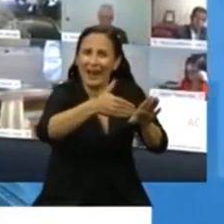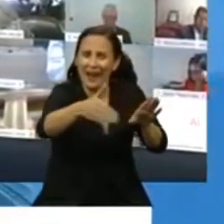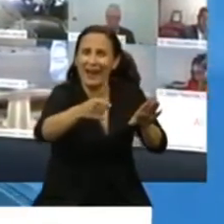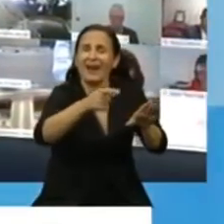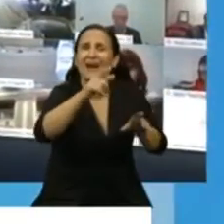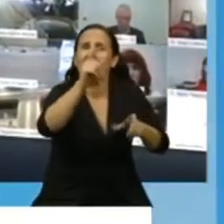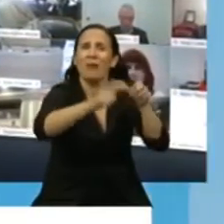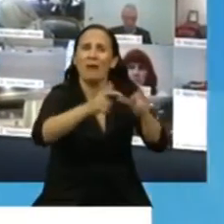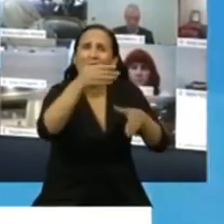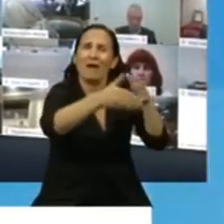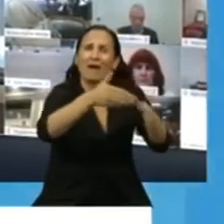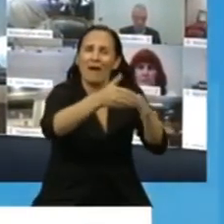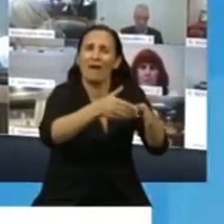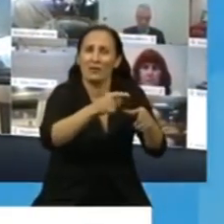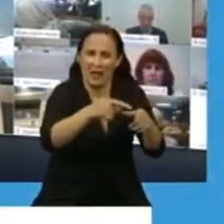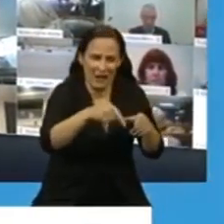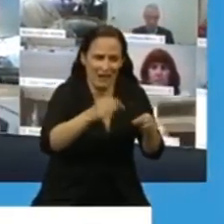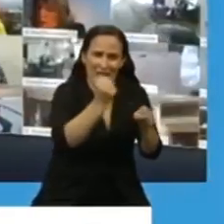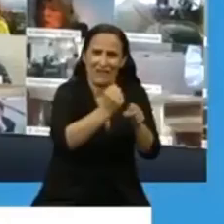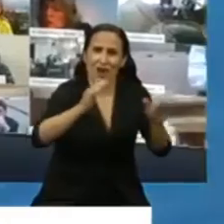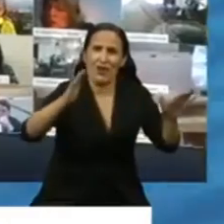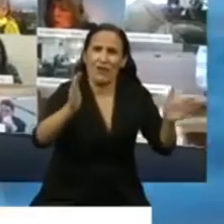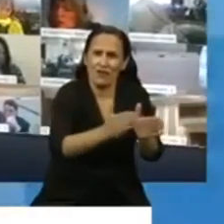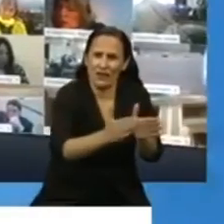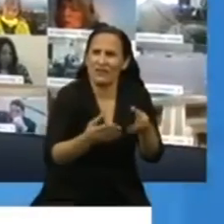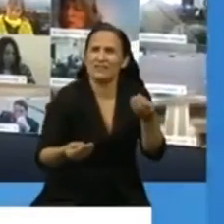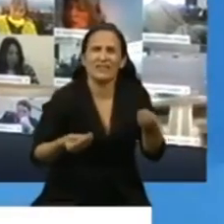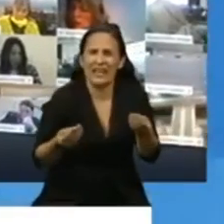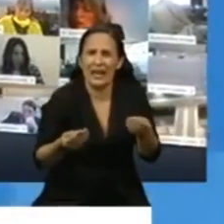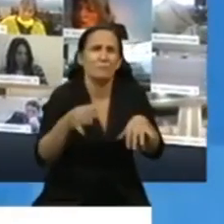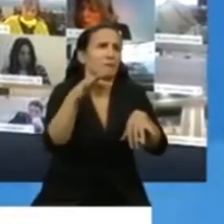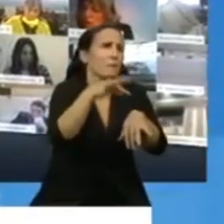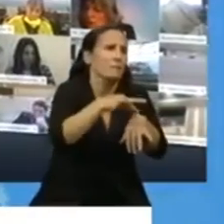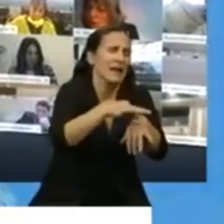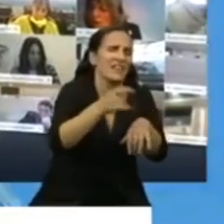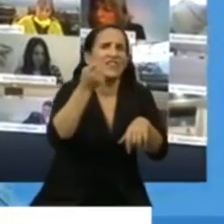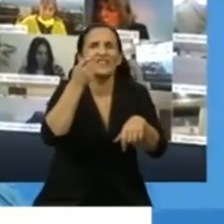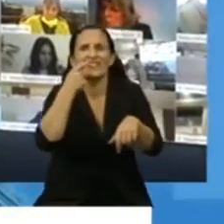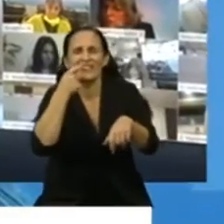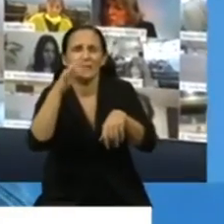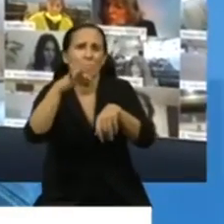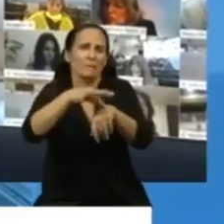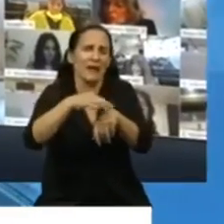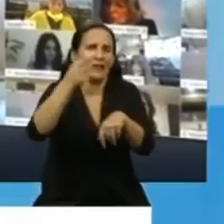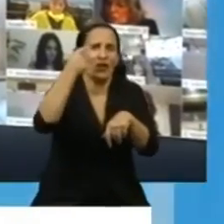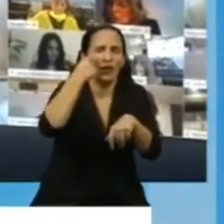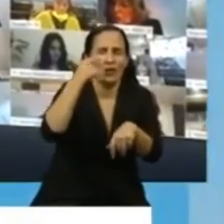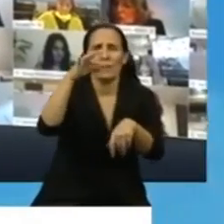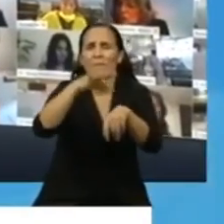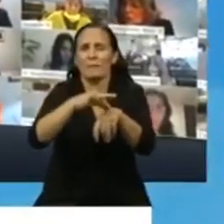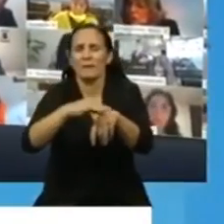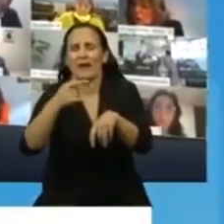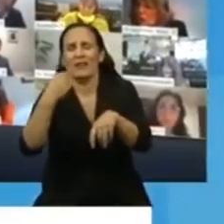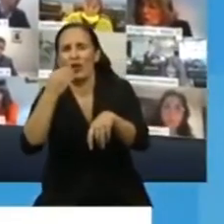razonable de trabajo. Y estamos hablando de médicos, de odontólogos, de oculistas, de nutricionistas, de